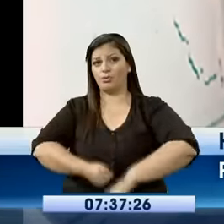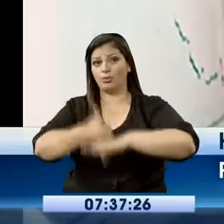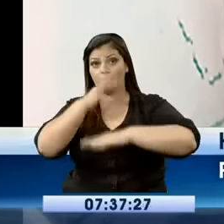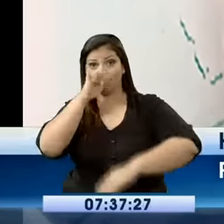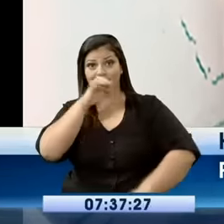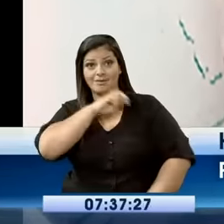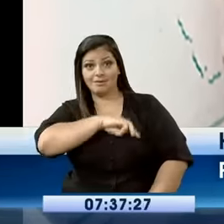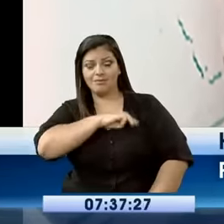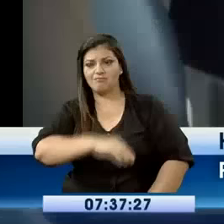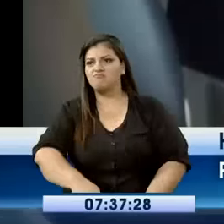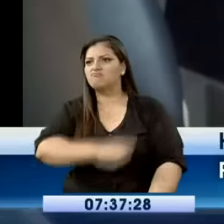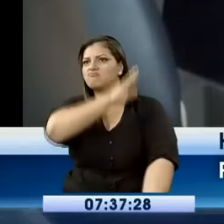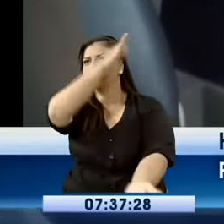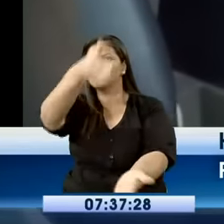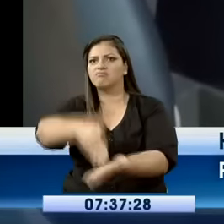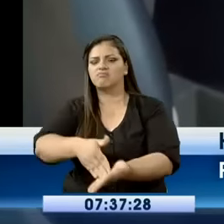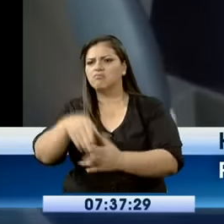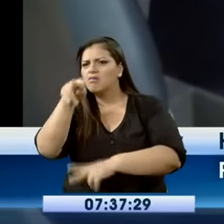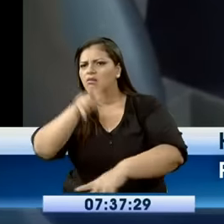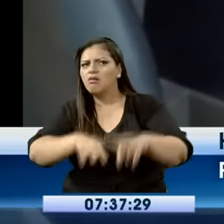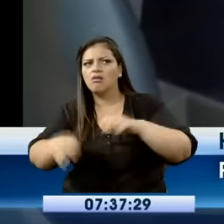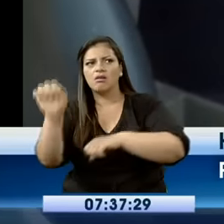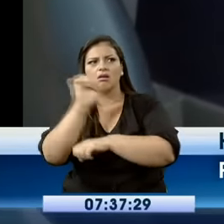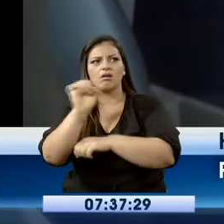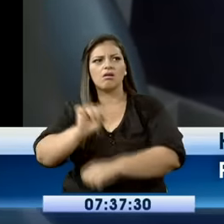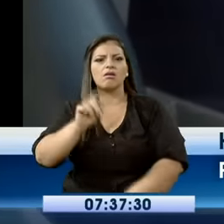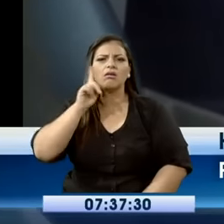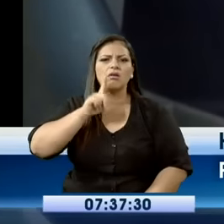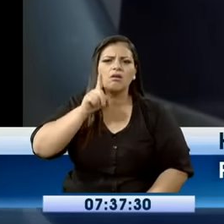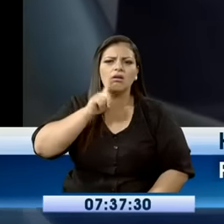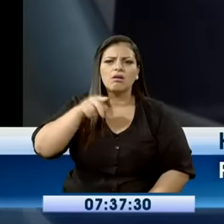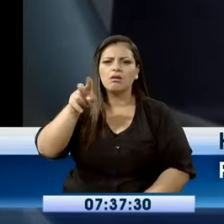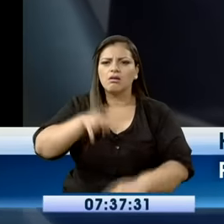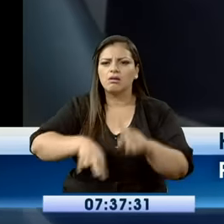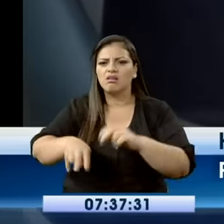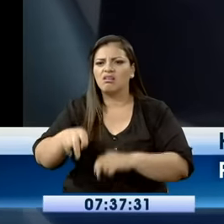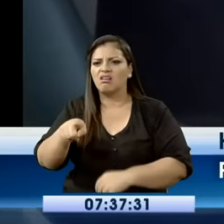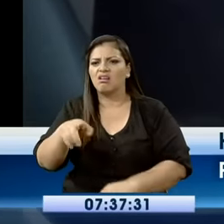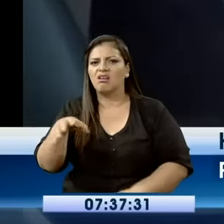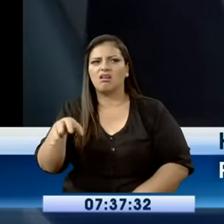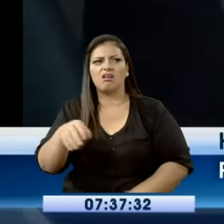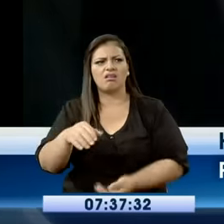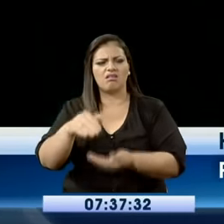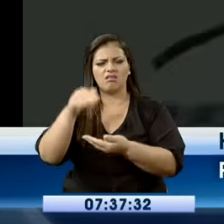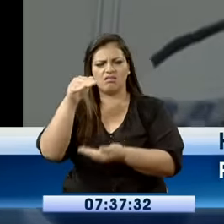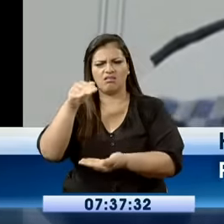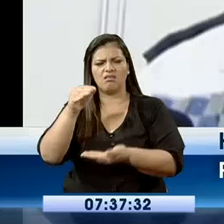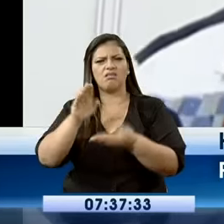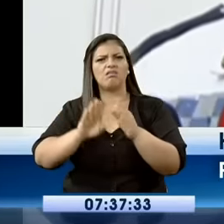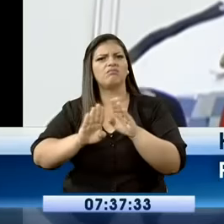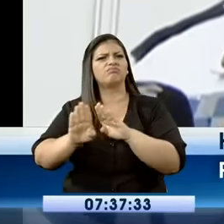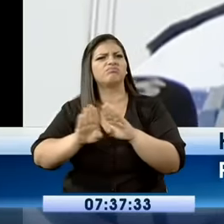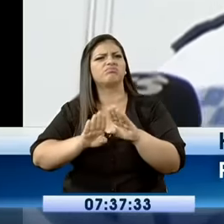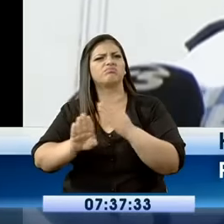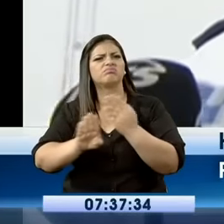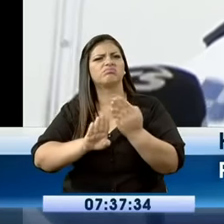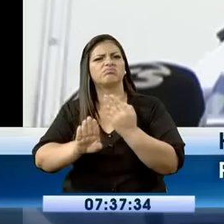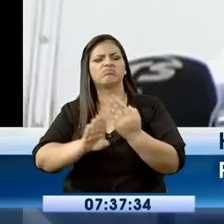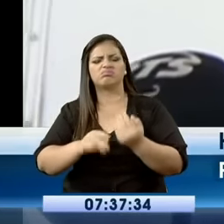Tránsito Municipal, quienes al revisar el vehículo negro encontraron una botella con líquido transparente. Él fue trasladado a la